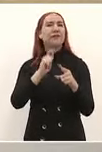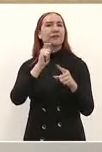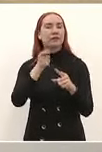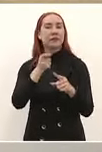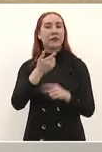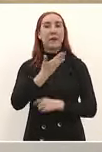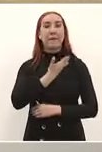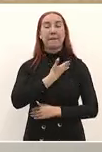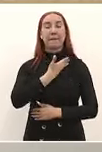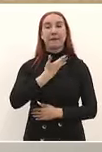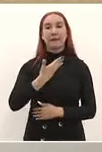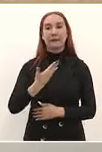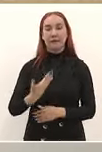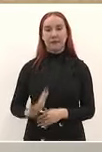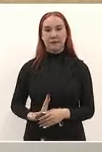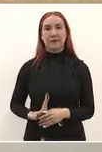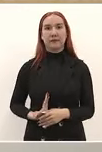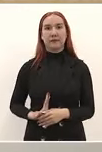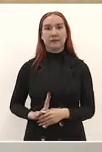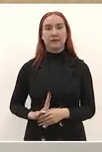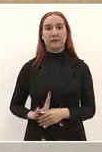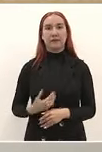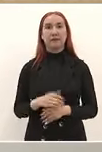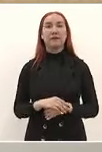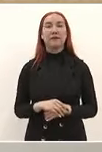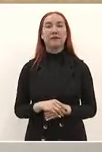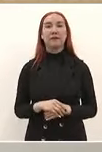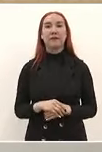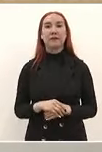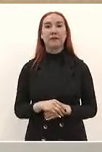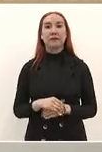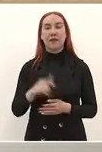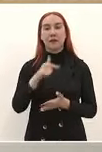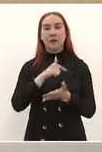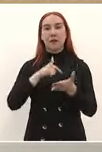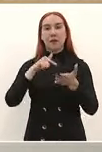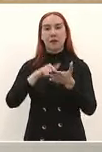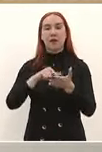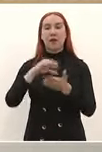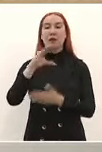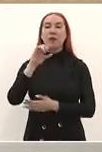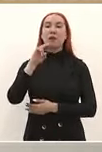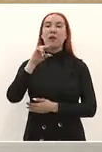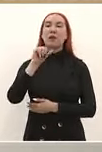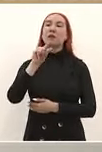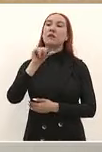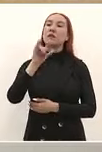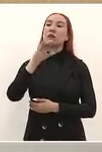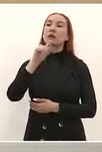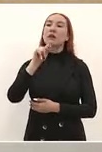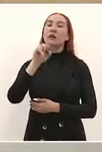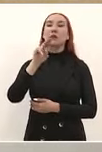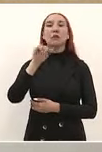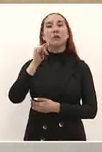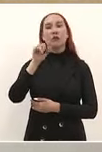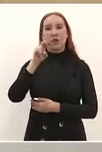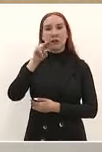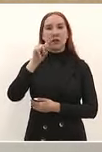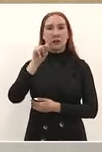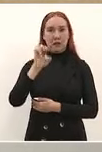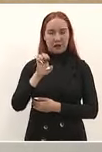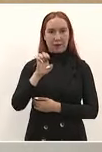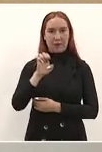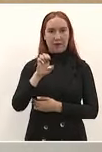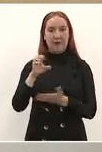el congreso constituyente de la constitución